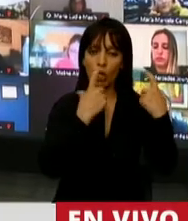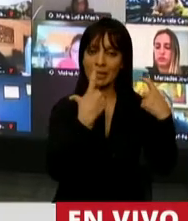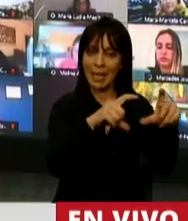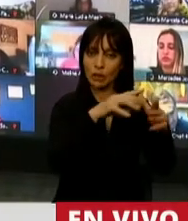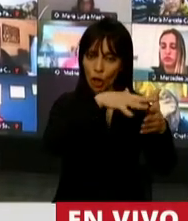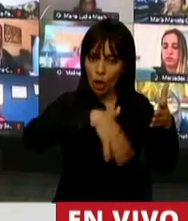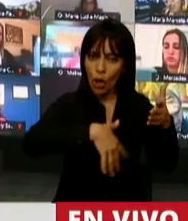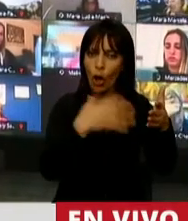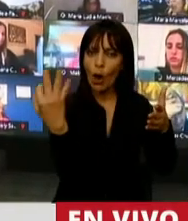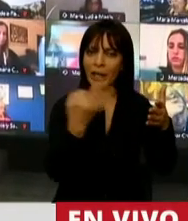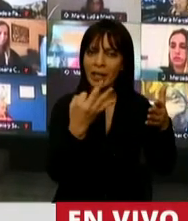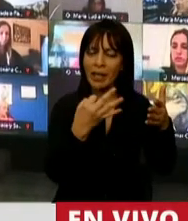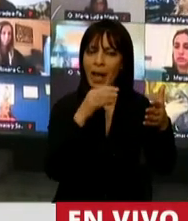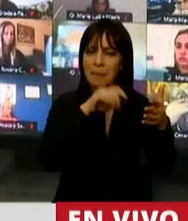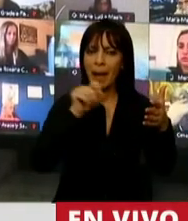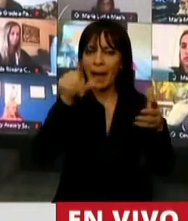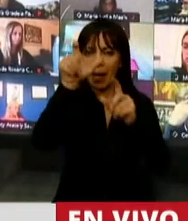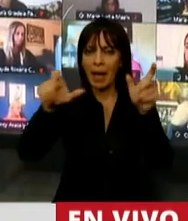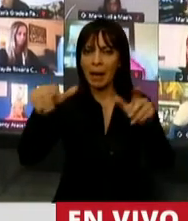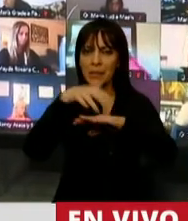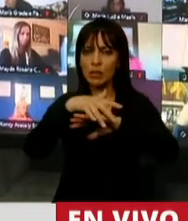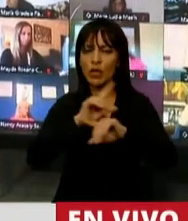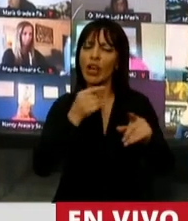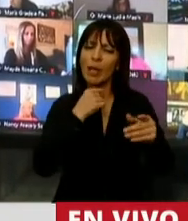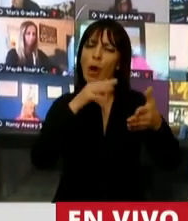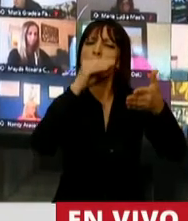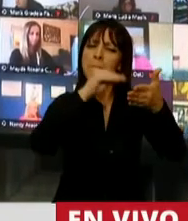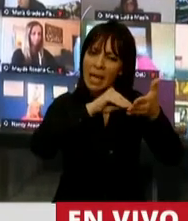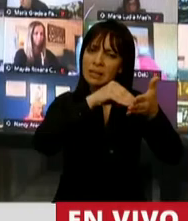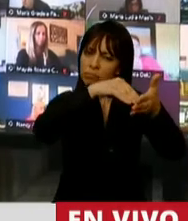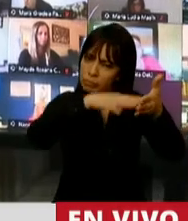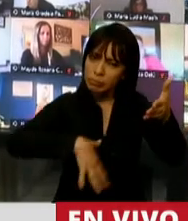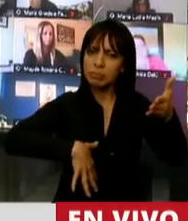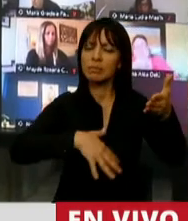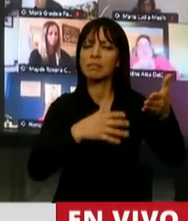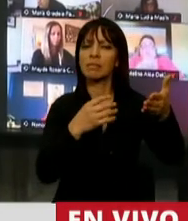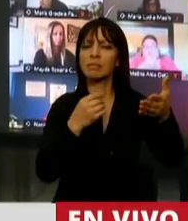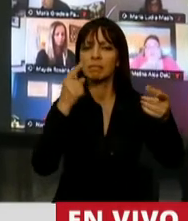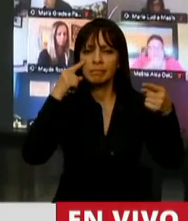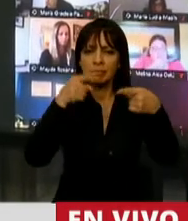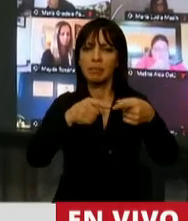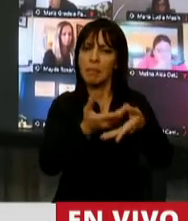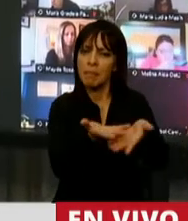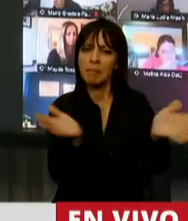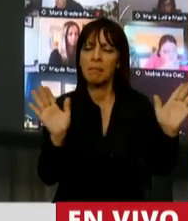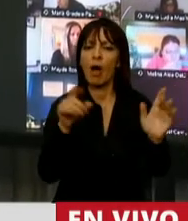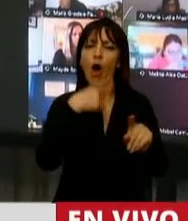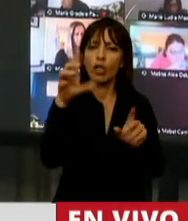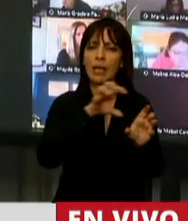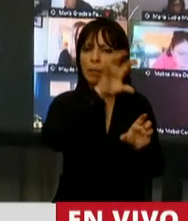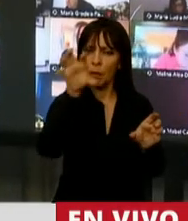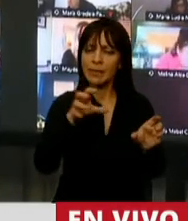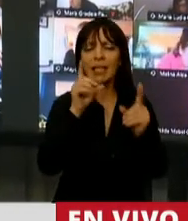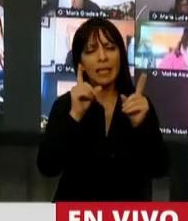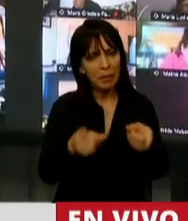original para los misioneros, sino que queremos abrir también el juego y creemos que las otras provincias que